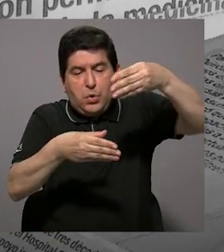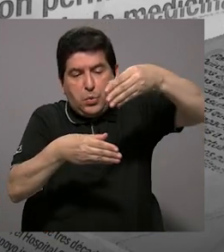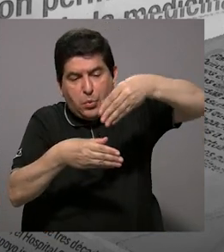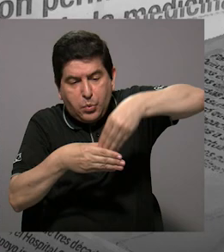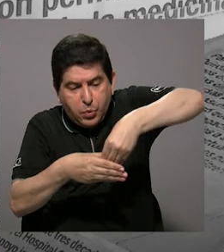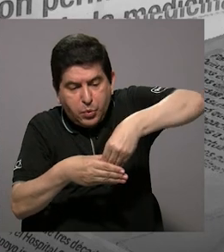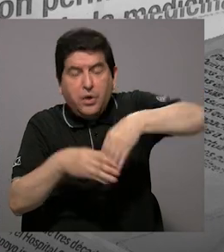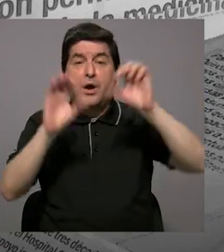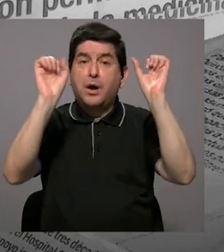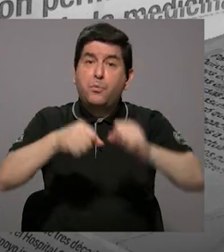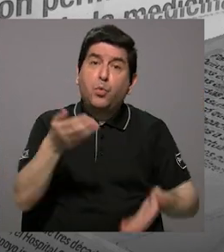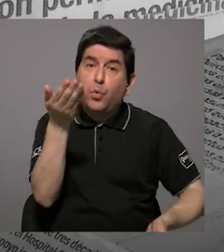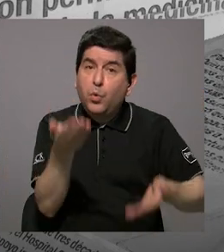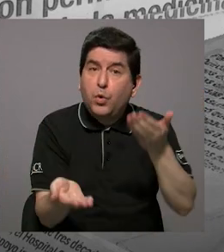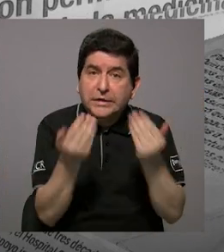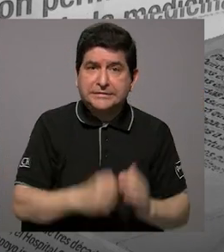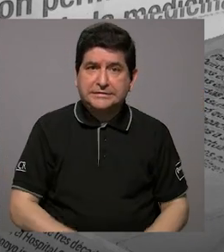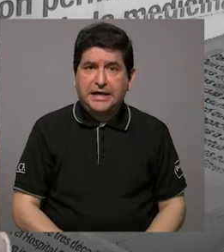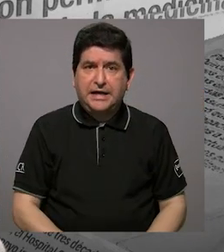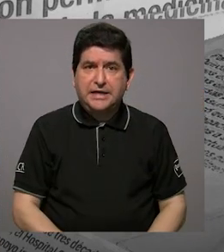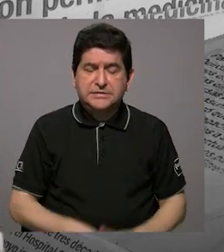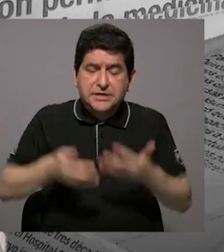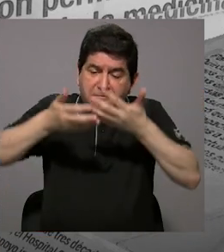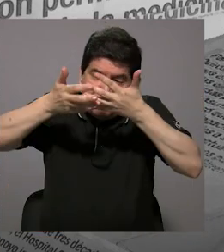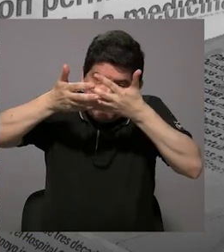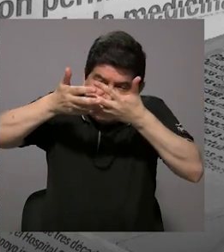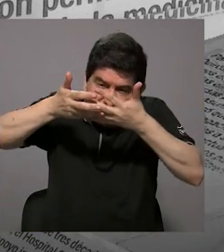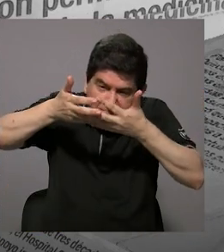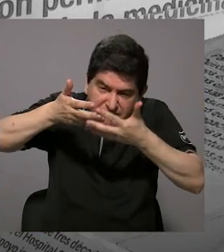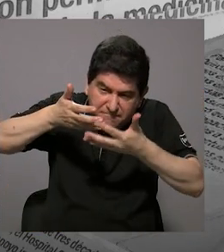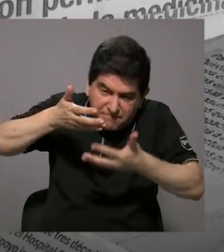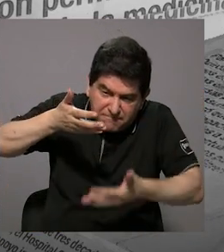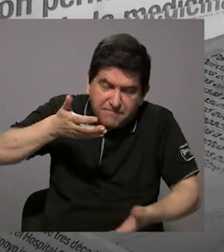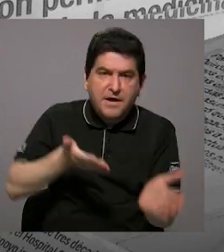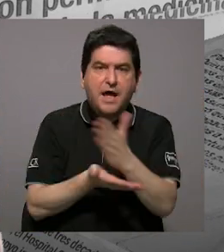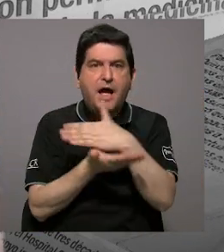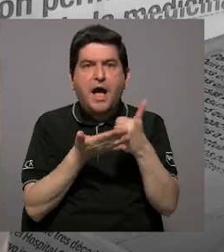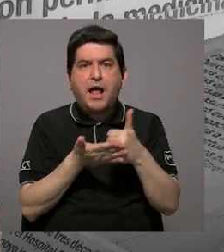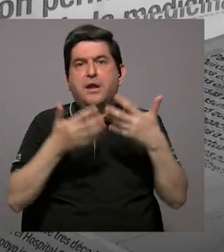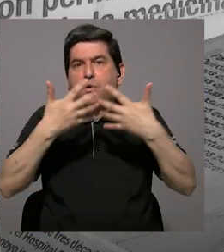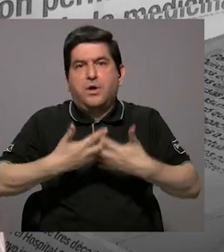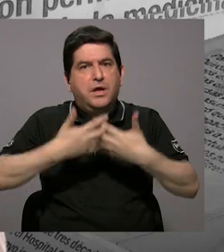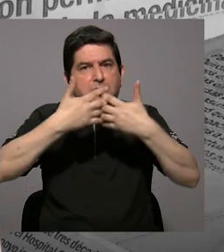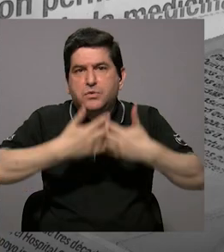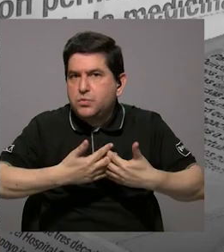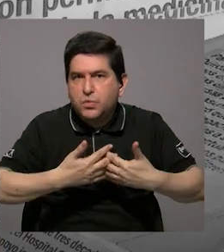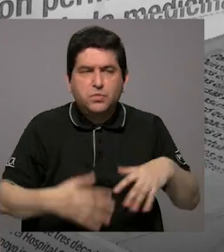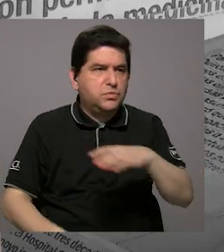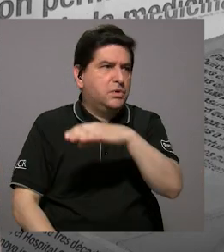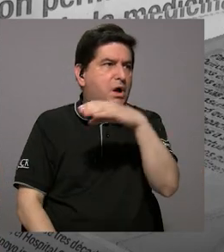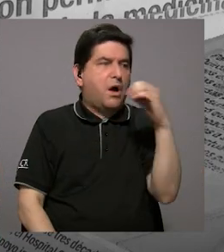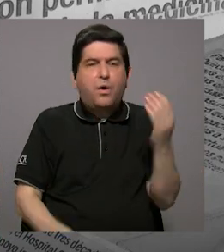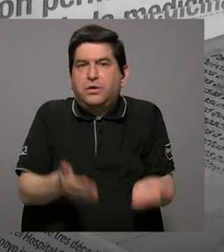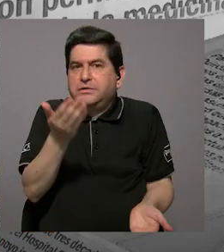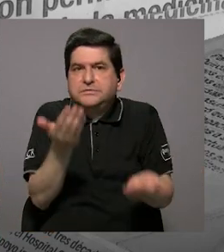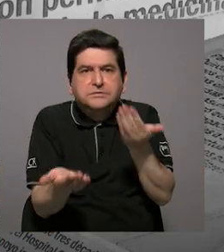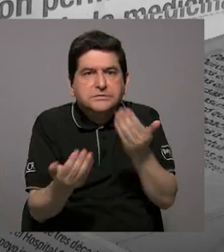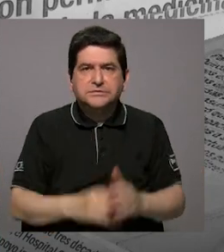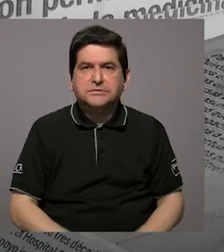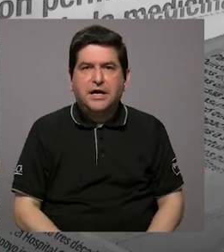¿podría también ser que se filtró algo en alguna industria, en algún